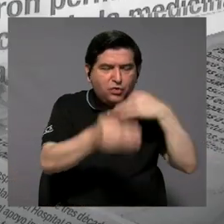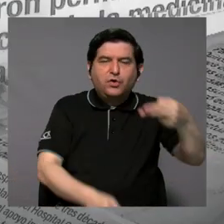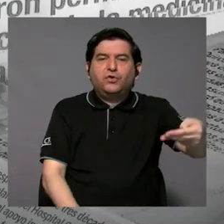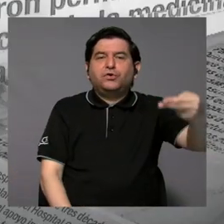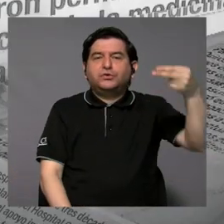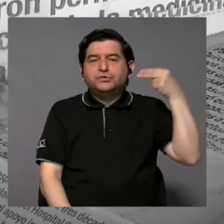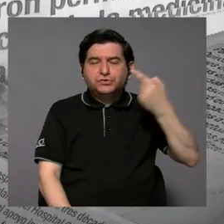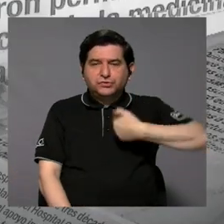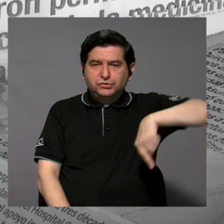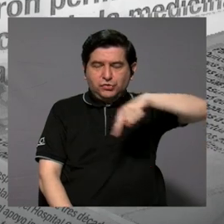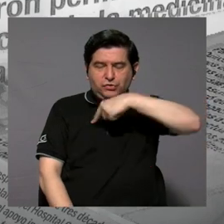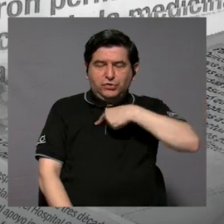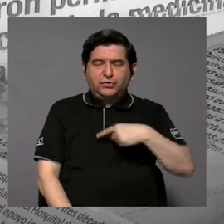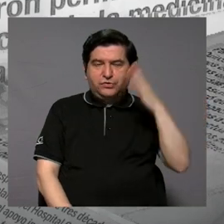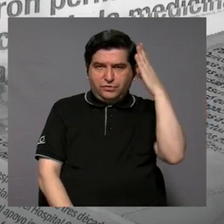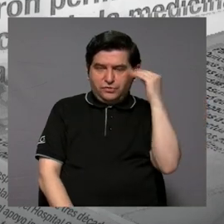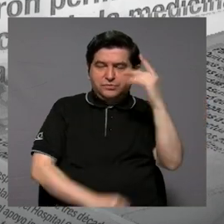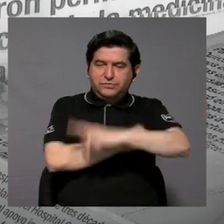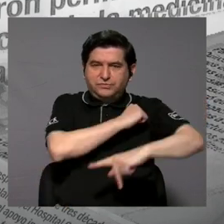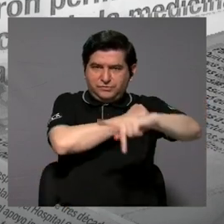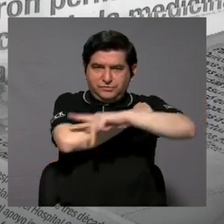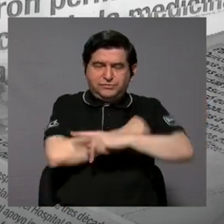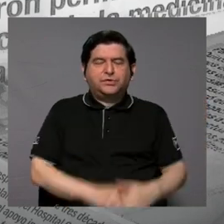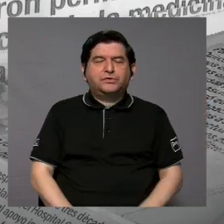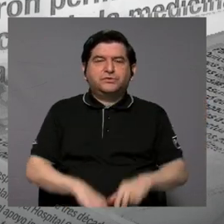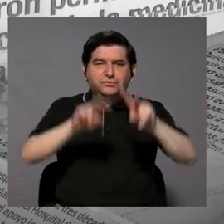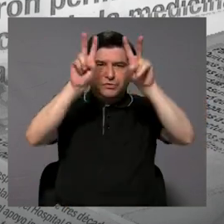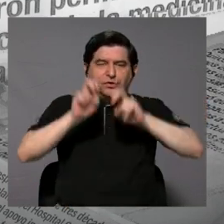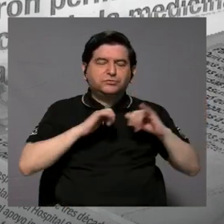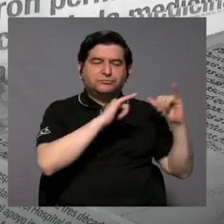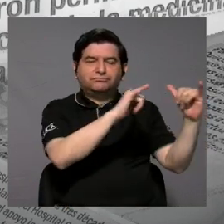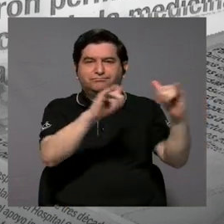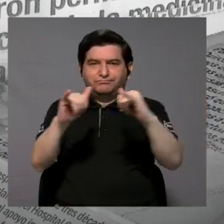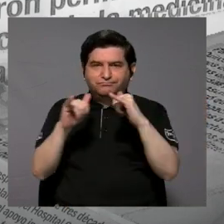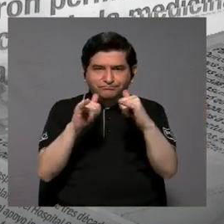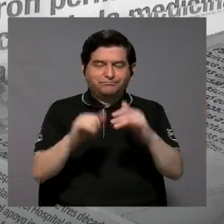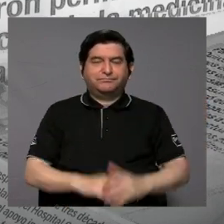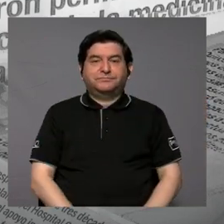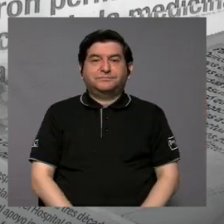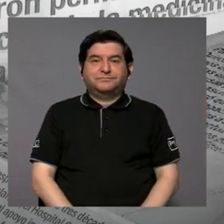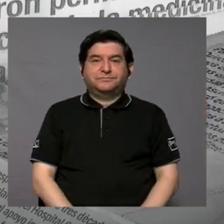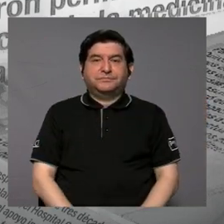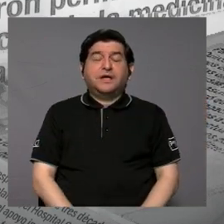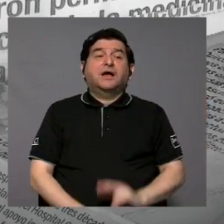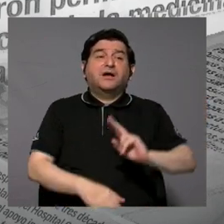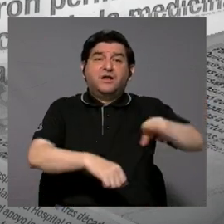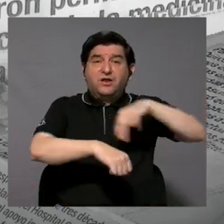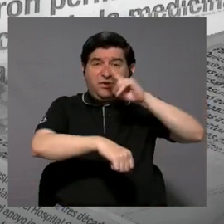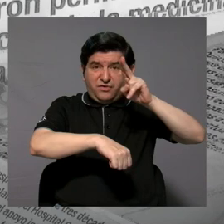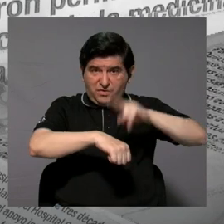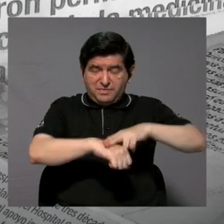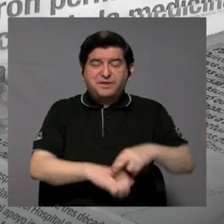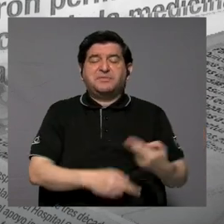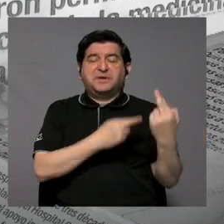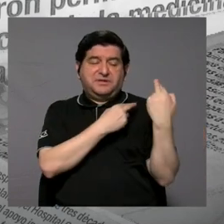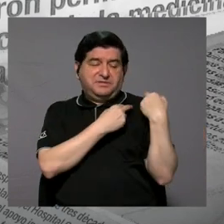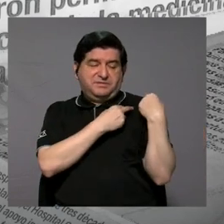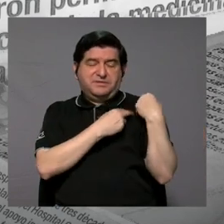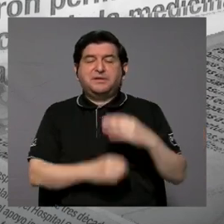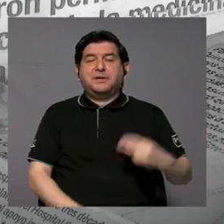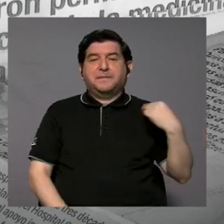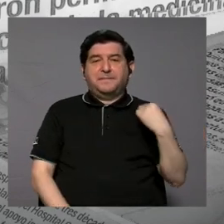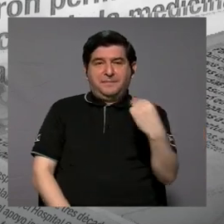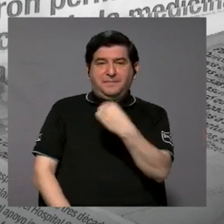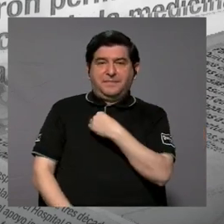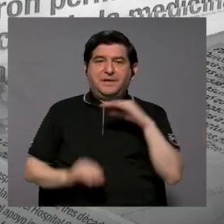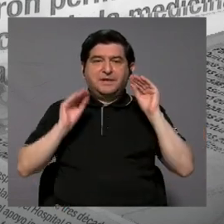proceso histórico que hemos vivido en este país, con las pruebas estandarizadas y que usualmente han estado a cargo del Ministerio